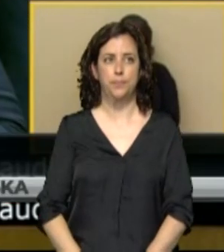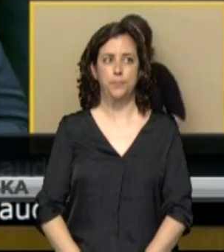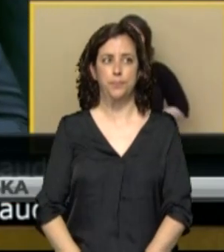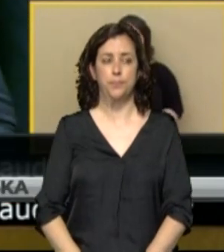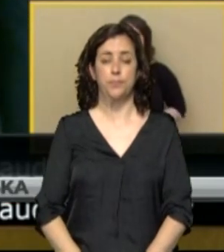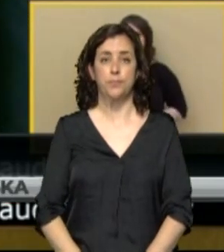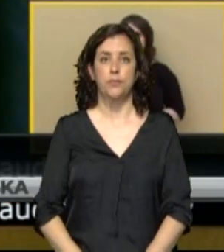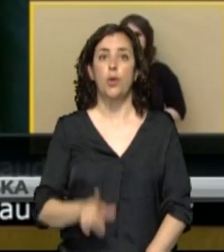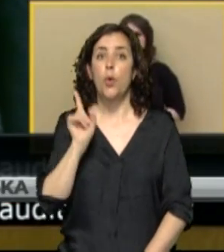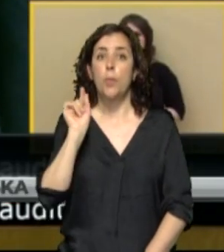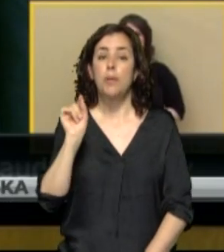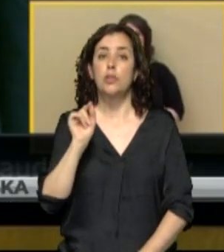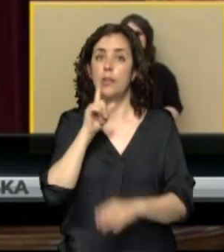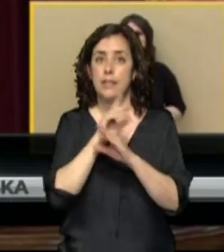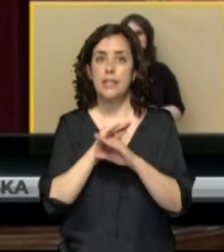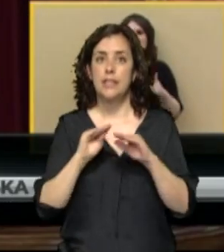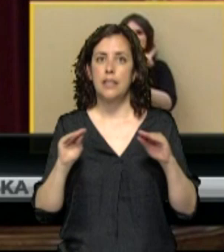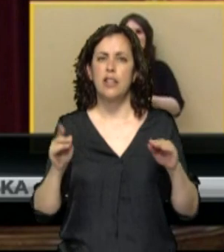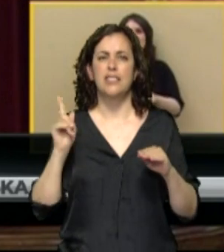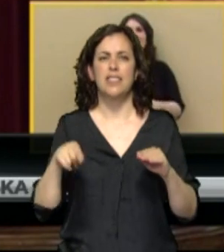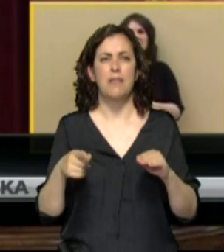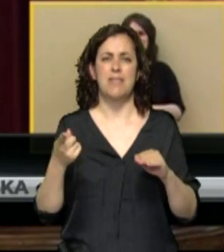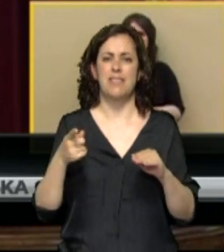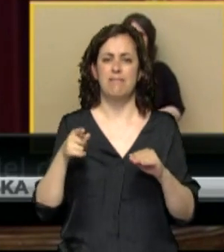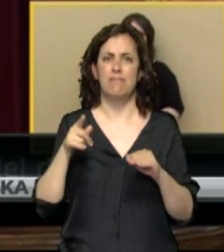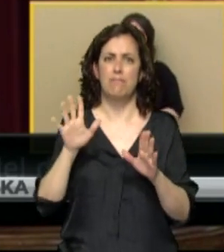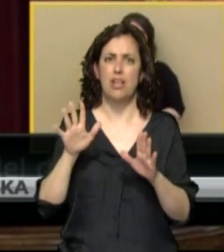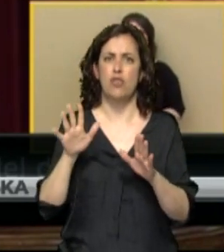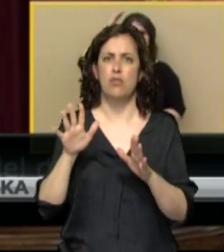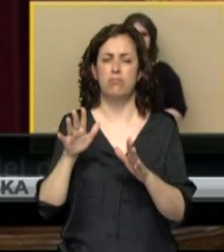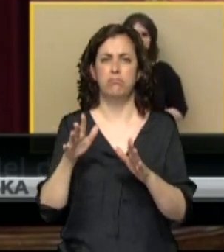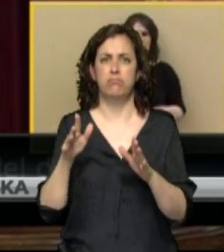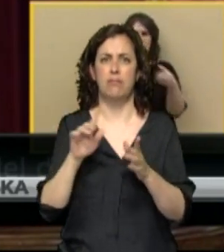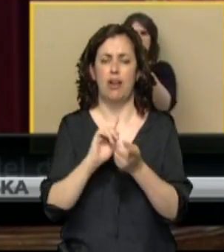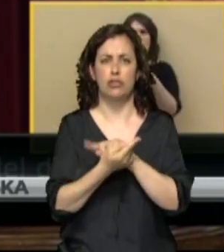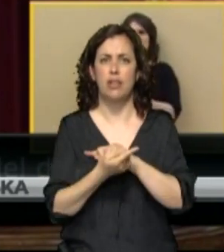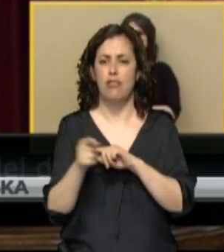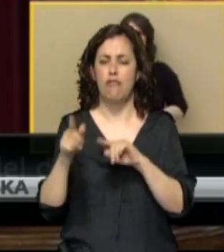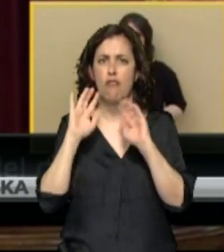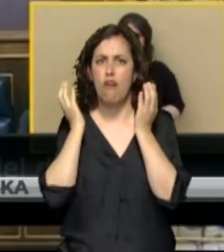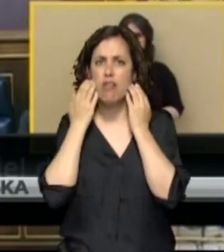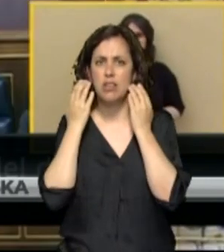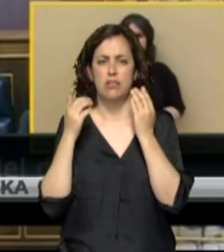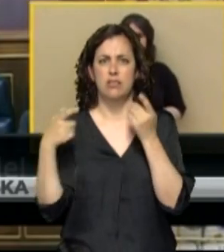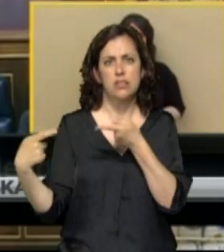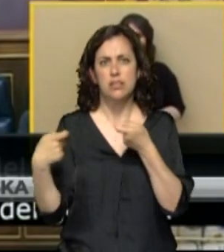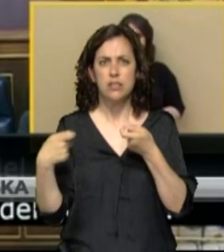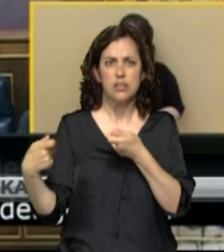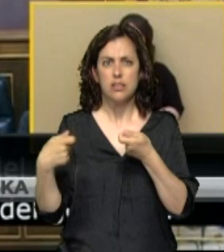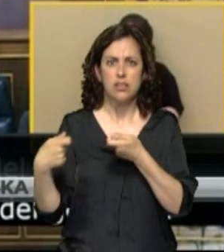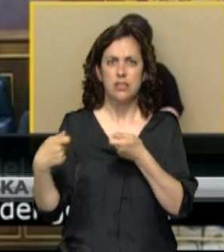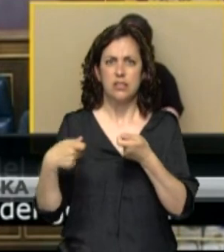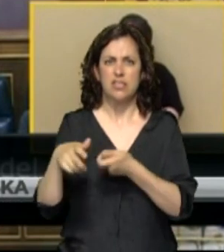Minuto de silencio que contrasta con el tono agrio que se ha vivido poco antes en el Congreso... ...en una tensa sesión de